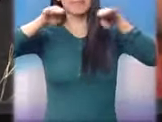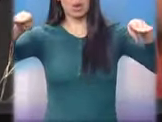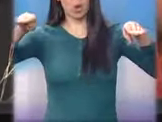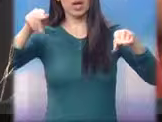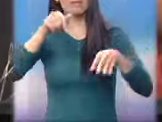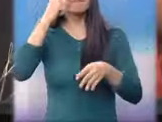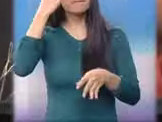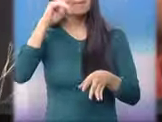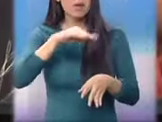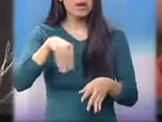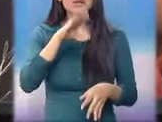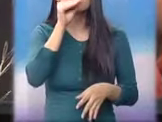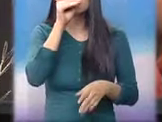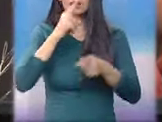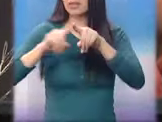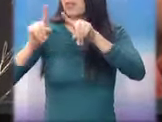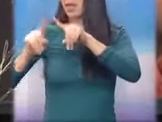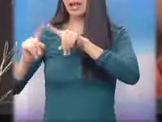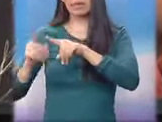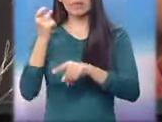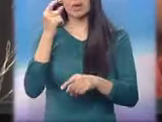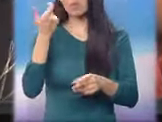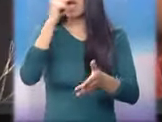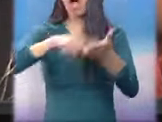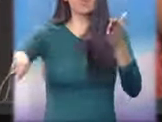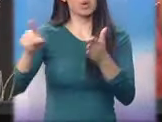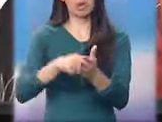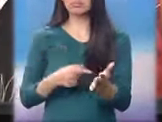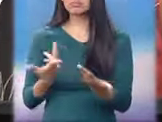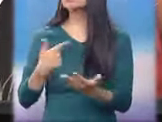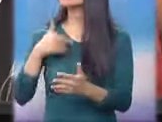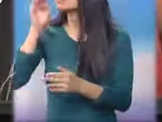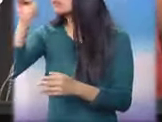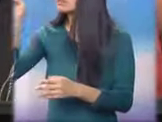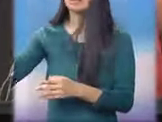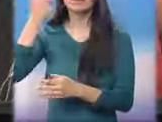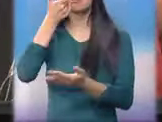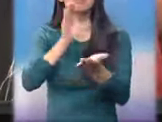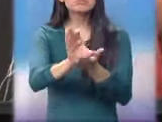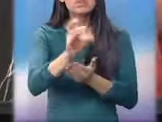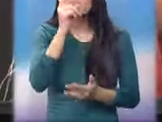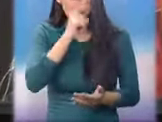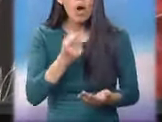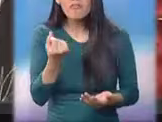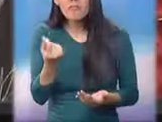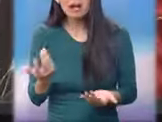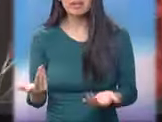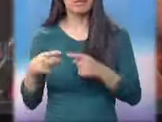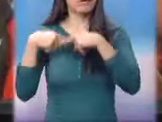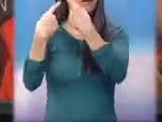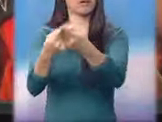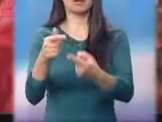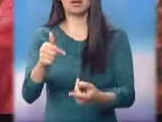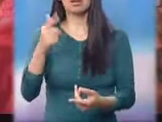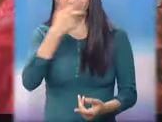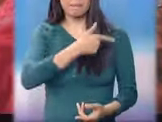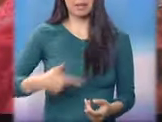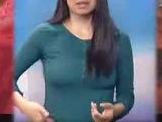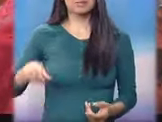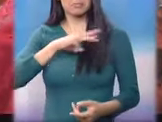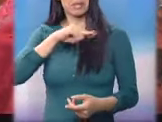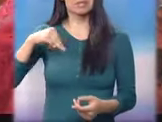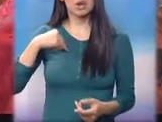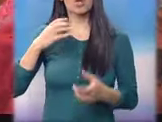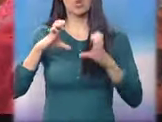ejercicio fiscal fue anulado su presupuesto, es decir, no encontramos el presupuesto para la educación bilingüe dentro de la partida del Ministerio de Educación. También